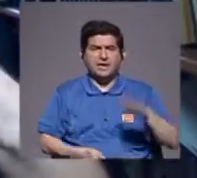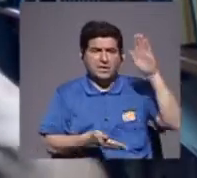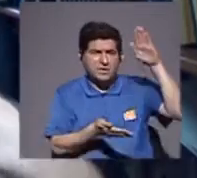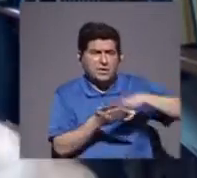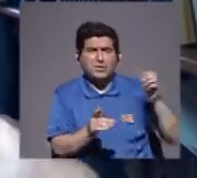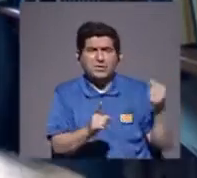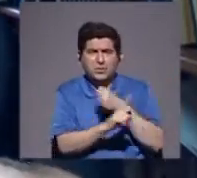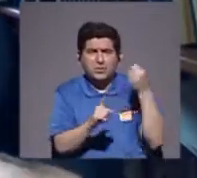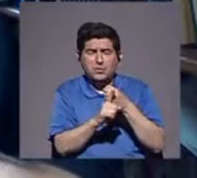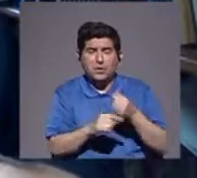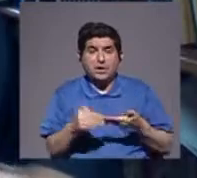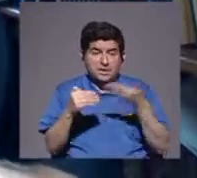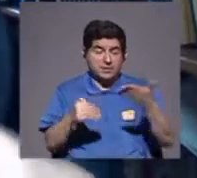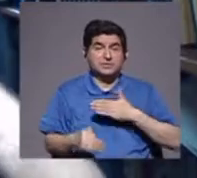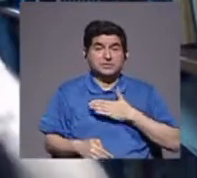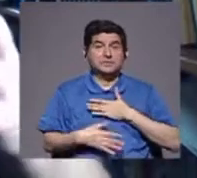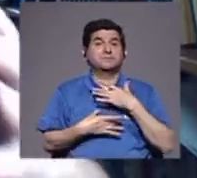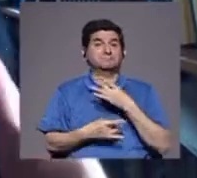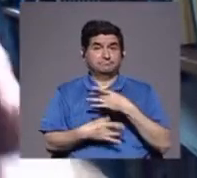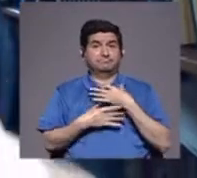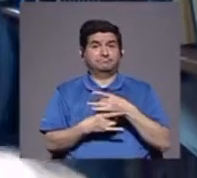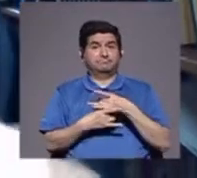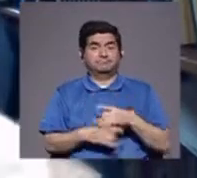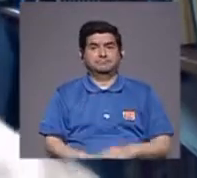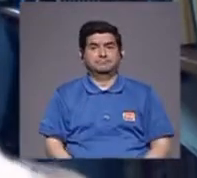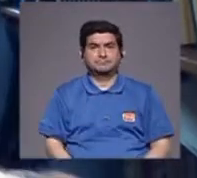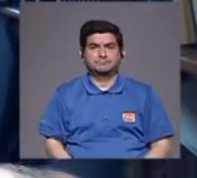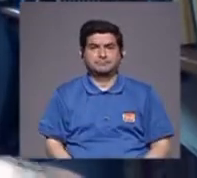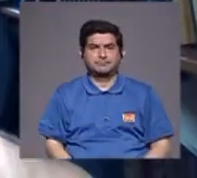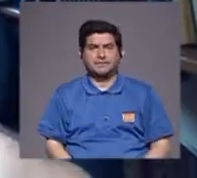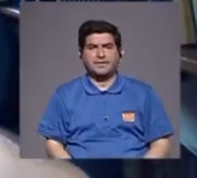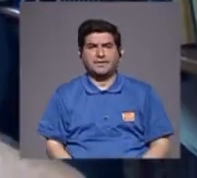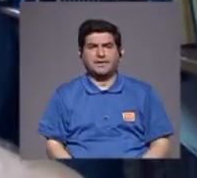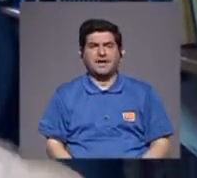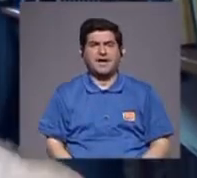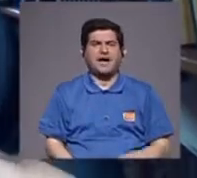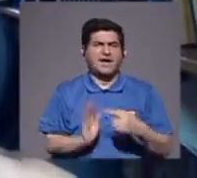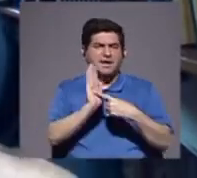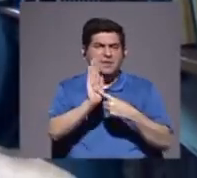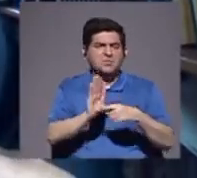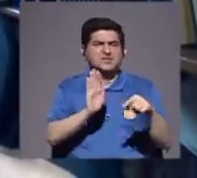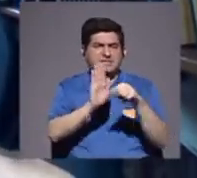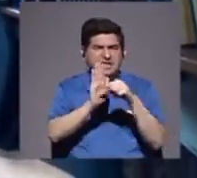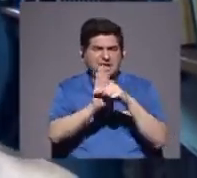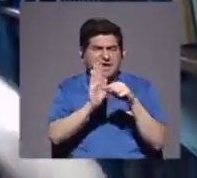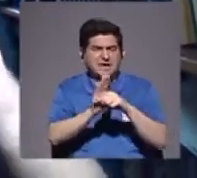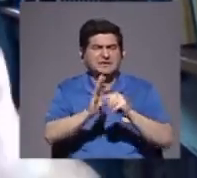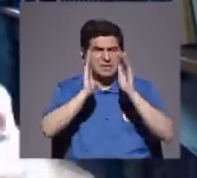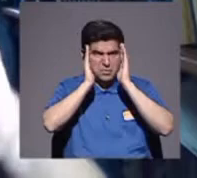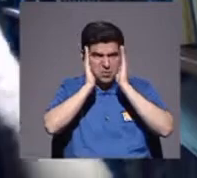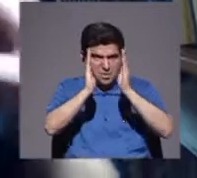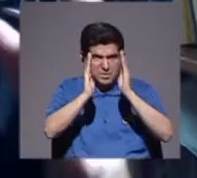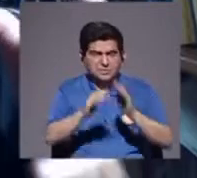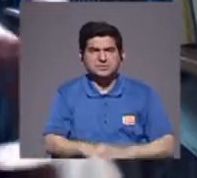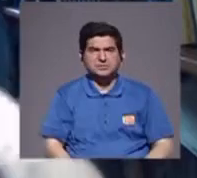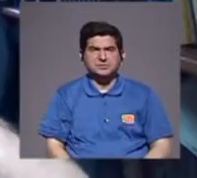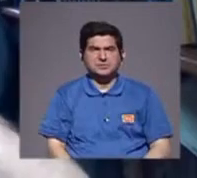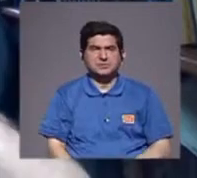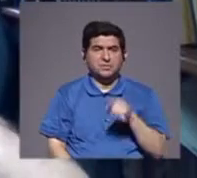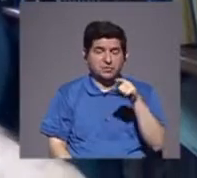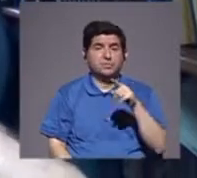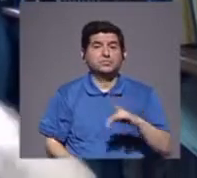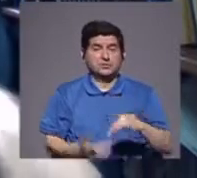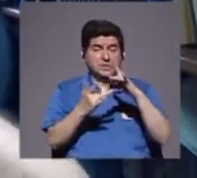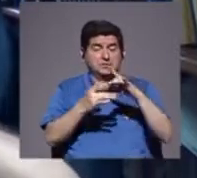sería uno de los factores, que a mí más me interesa, el factor que, le apuntan negativo, y hay que oírlo, y hay que plantearlo, usted es un